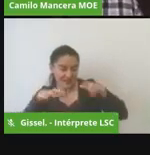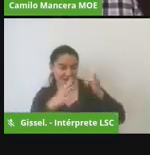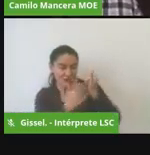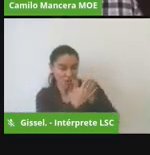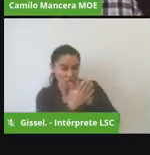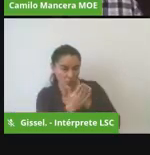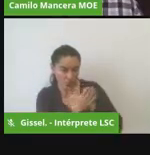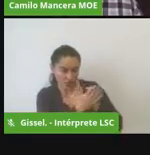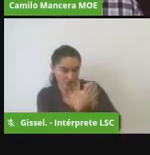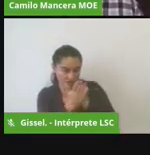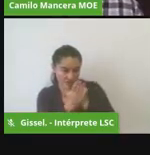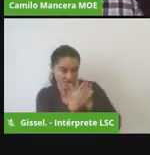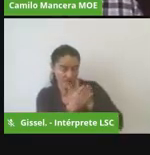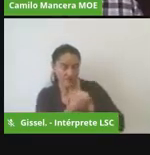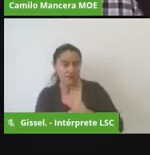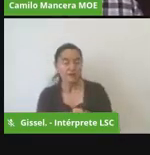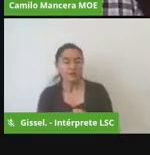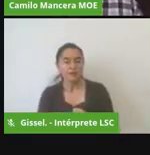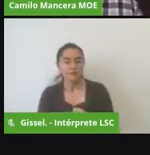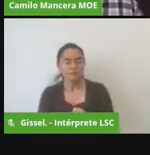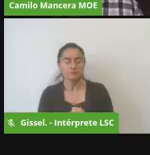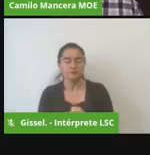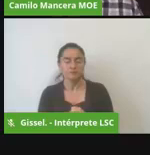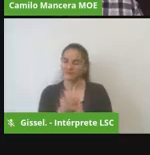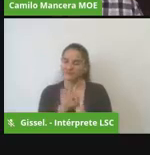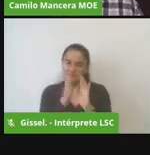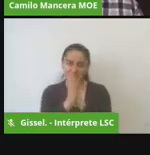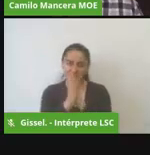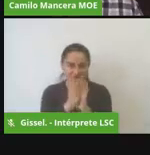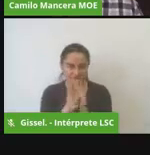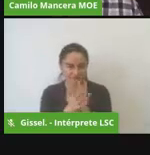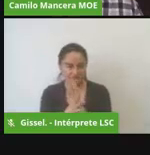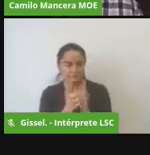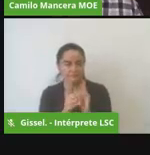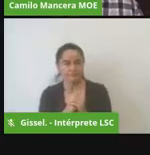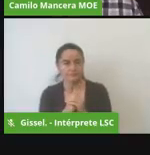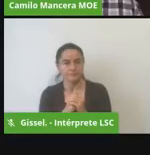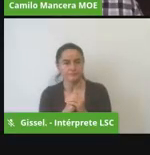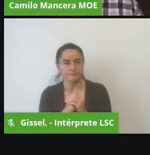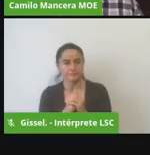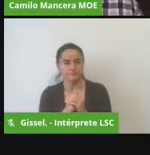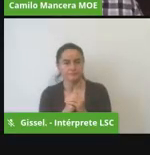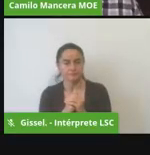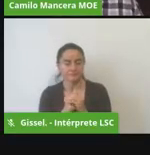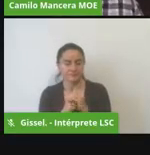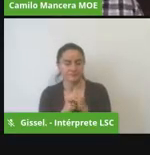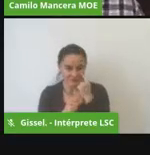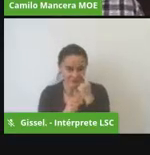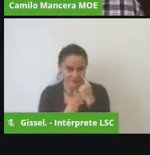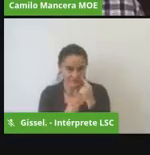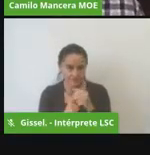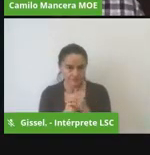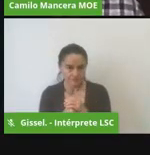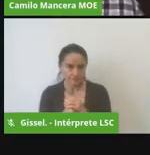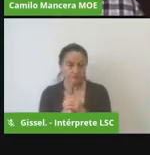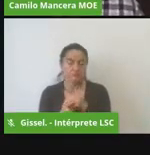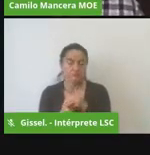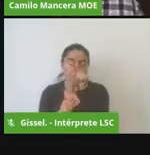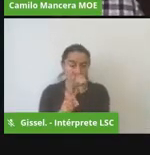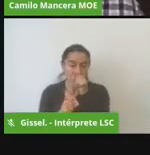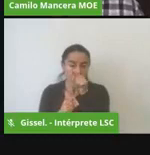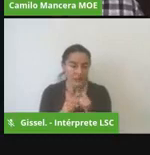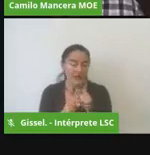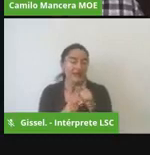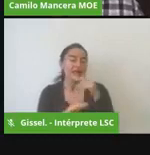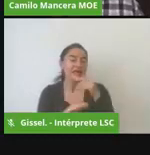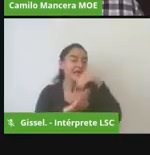sentido pues gran parte de la información podrá ir dirigida a es a estos organismos de esto se encargará el idepac